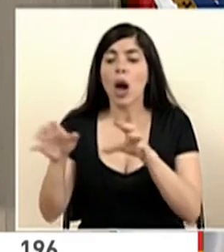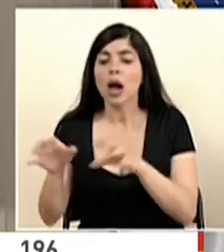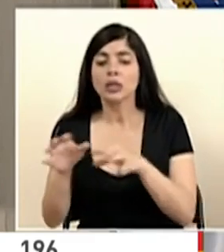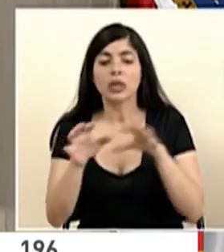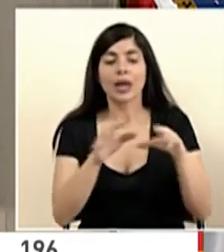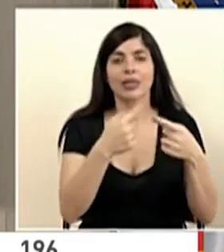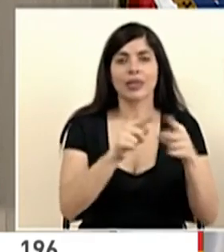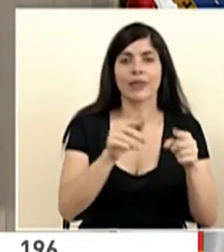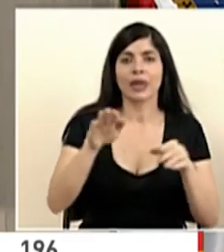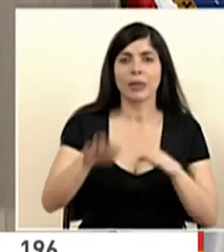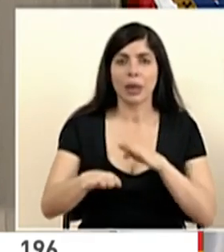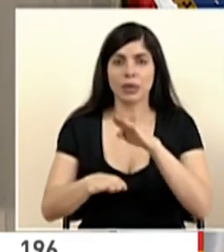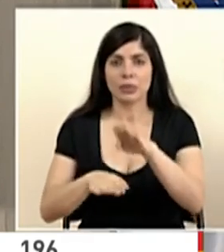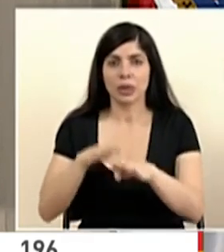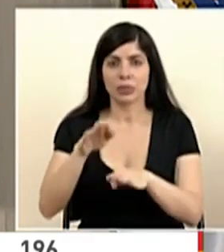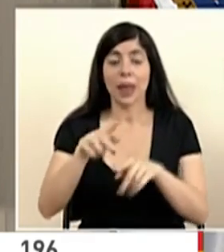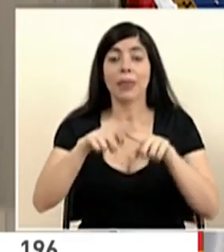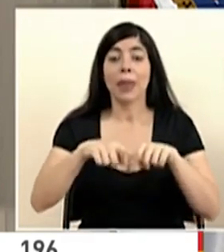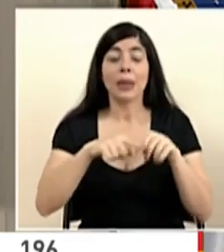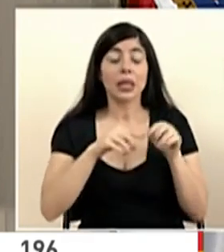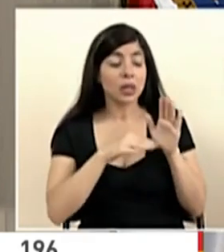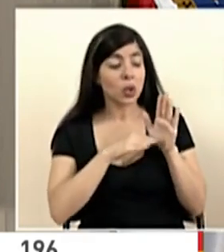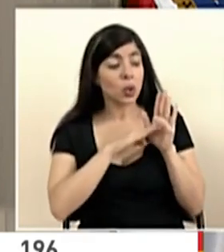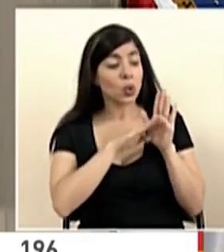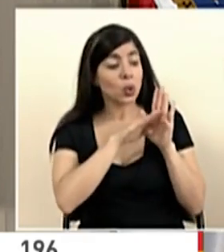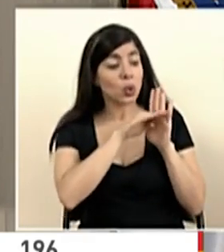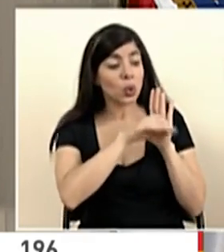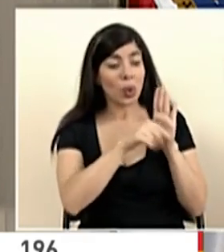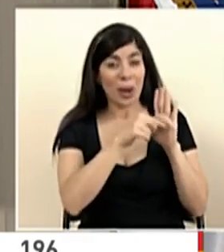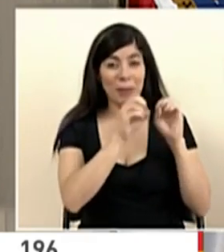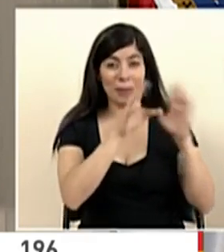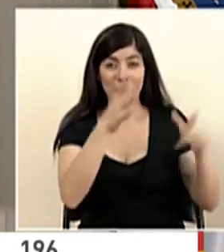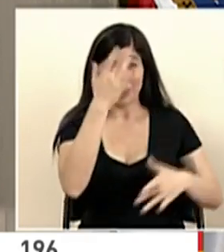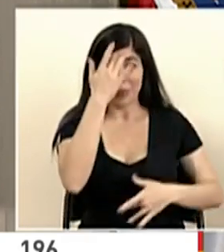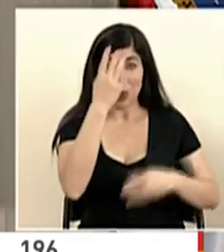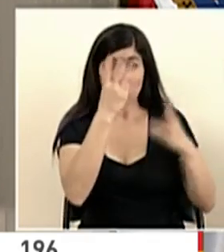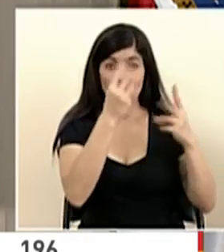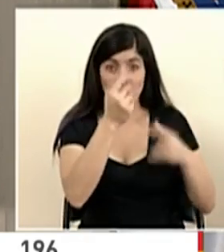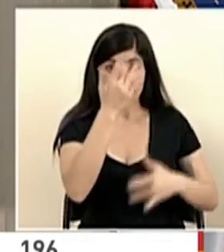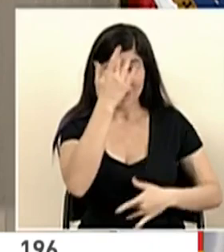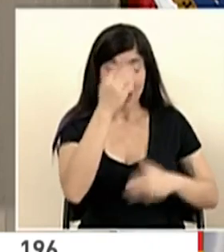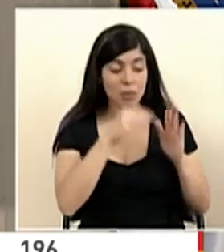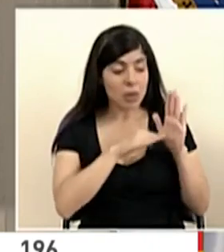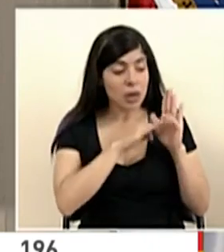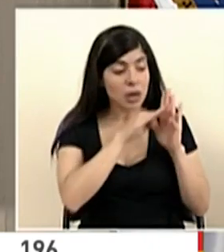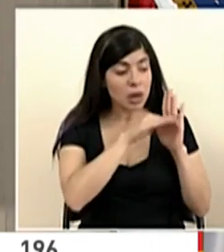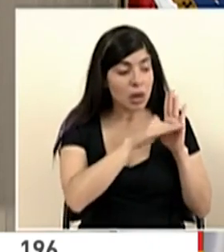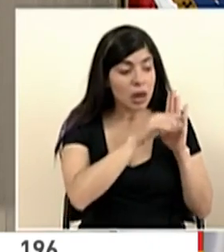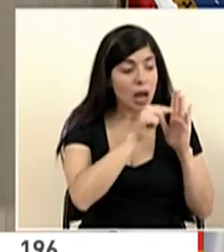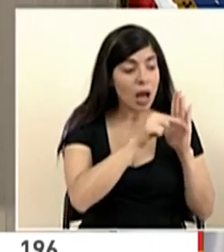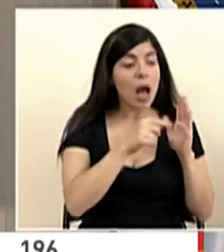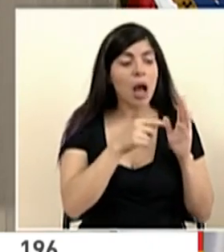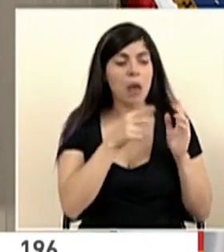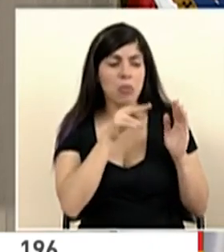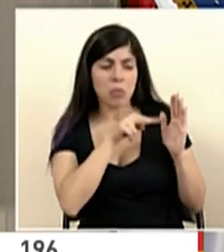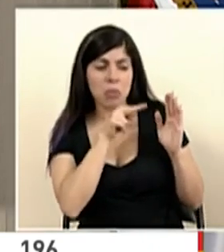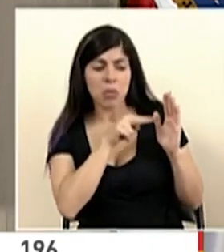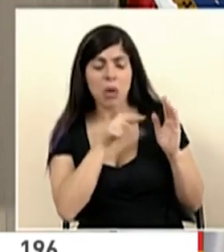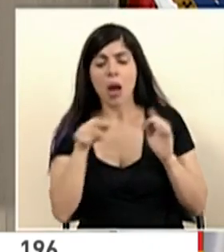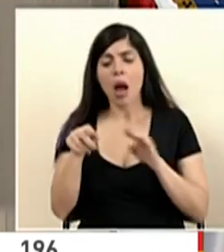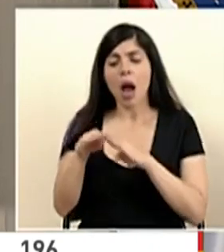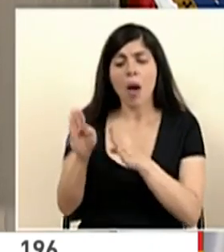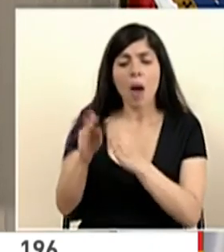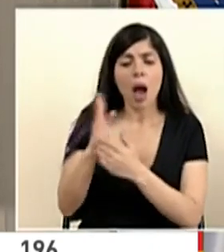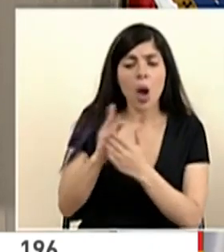a permitir ver la respuesta en la curva epidemiológica dejando que algunas actividades retomen su